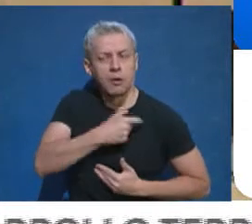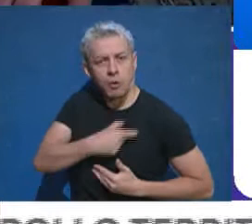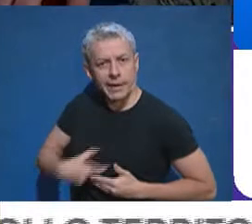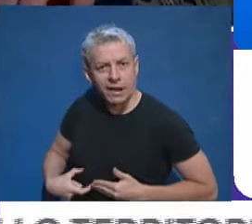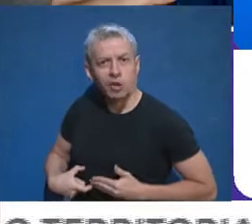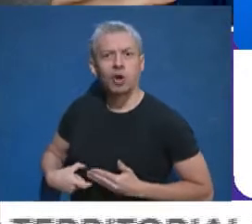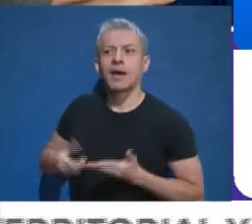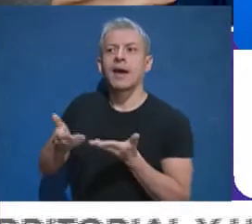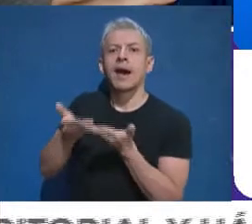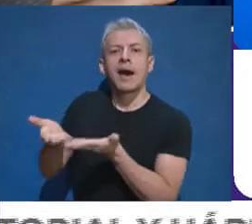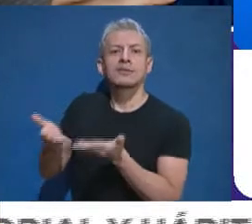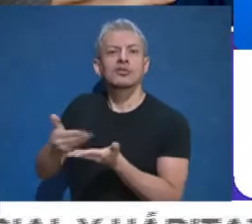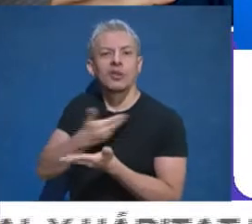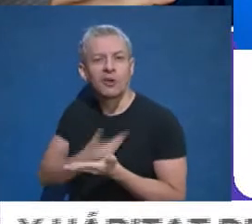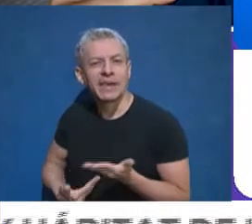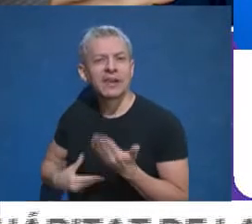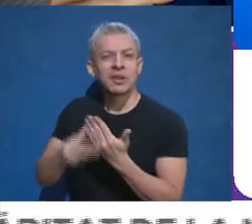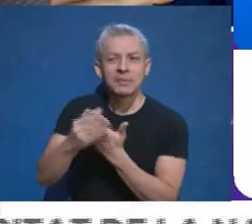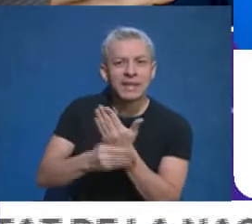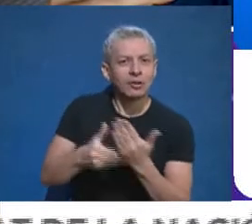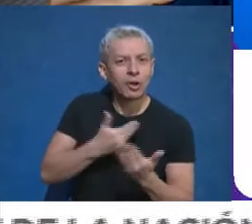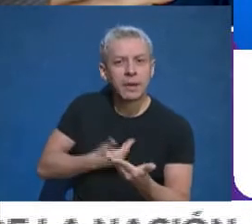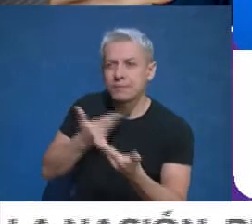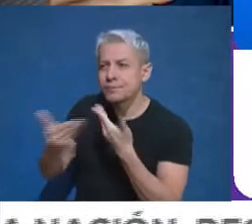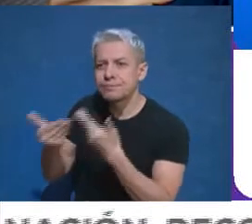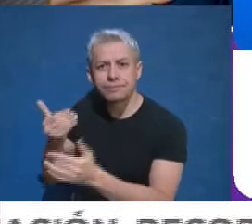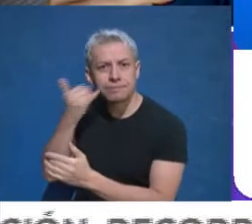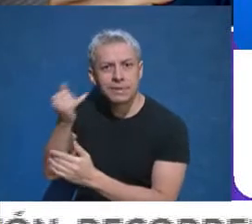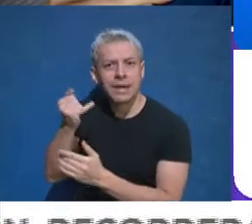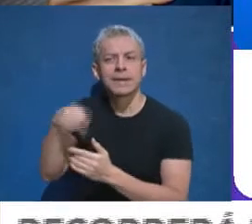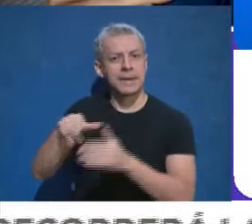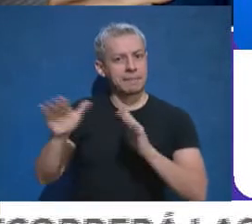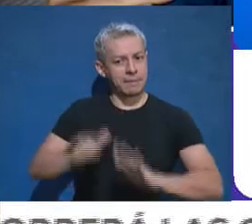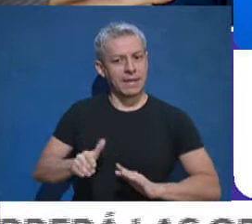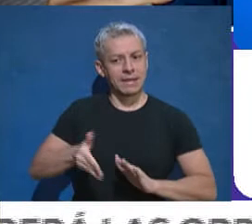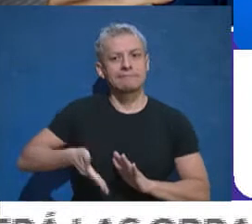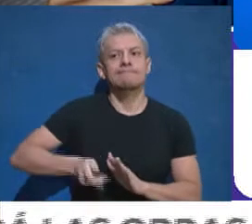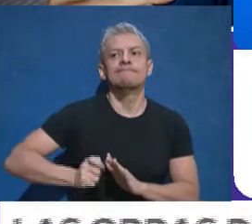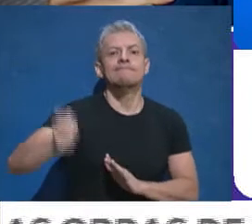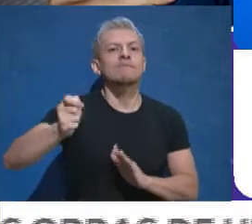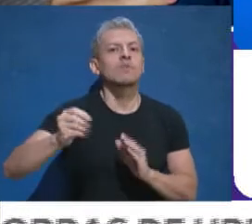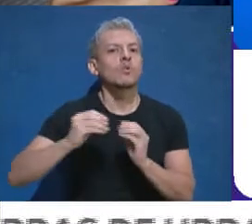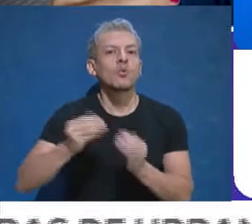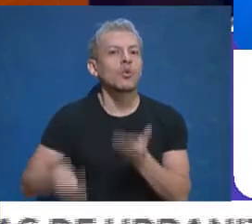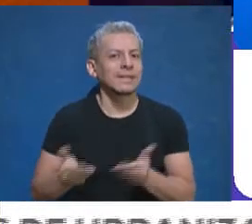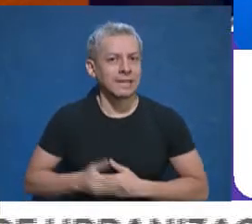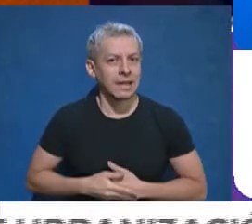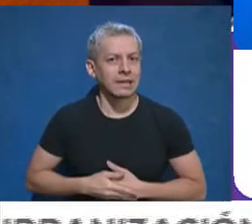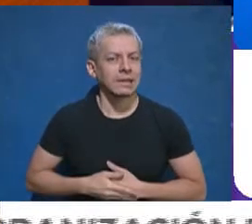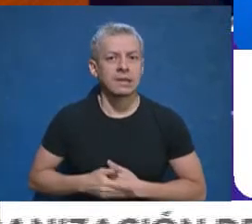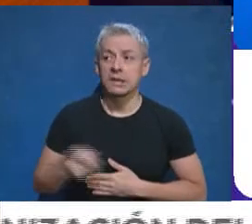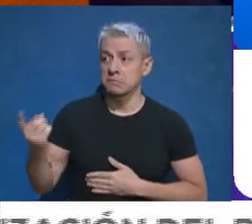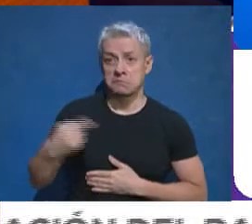asesor de gobierno, con el ministro de gobierno y estamos preparando una acción judicial. Me han dado la intervención que corresponde